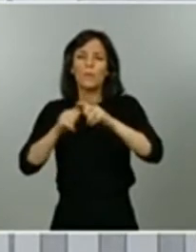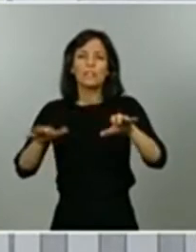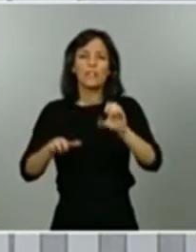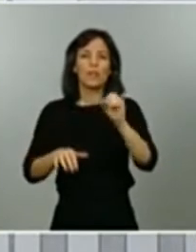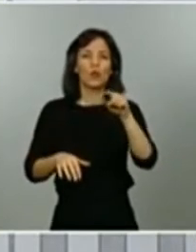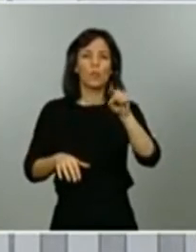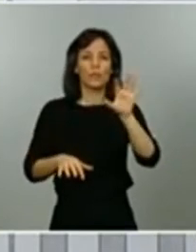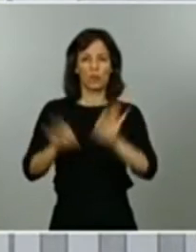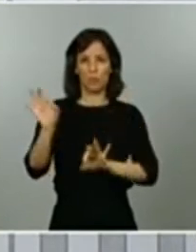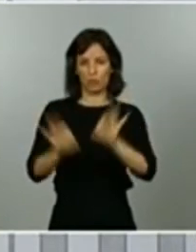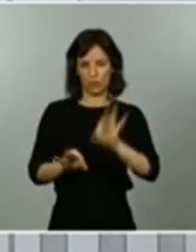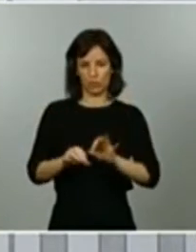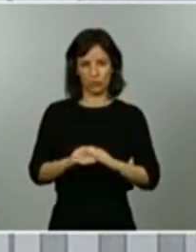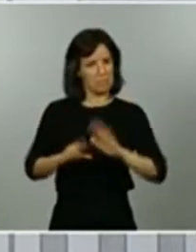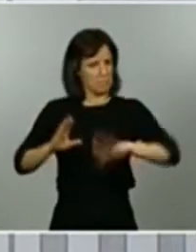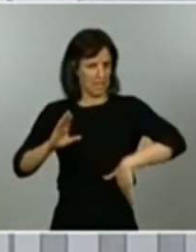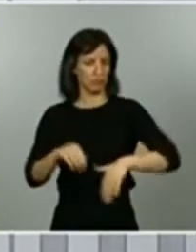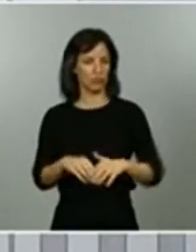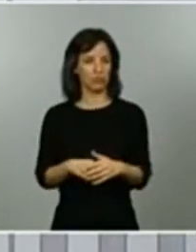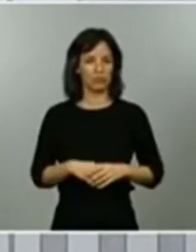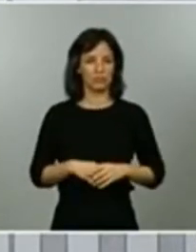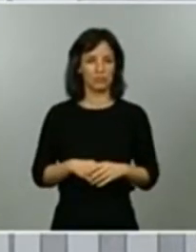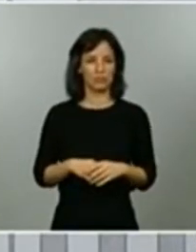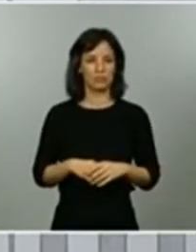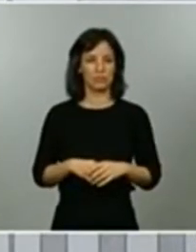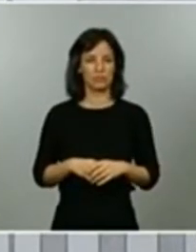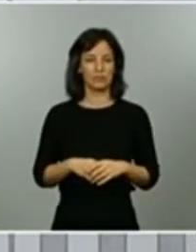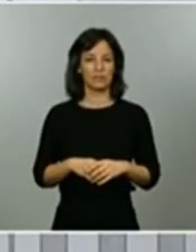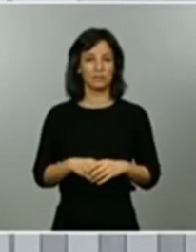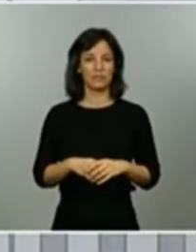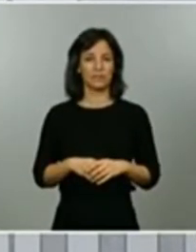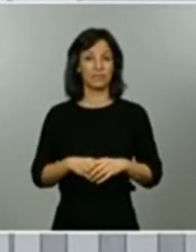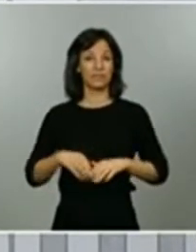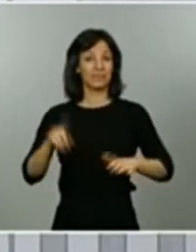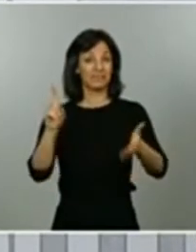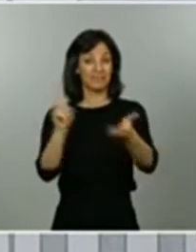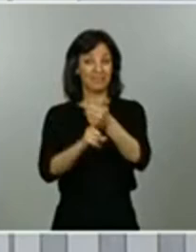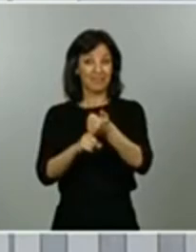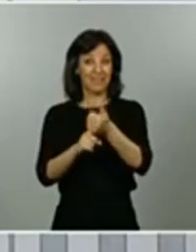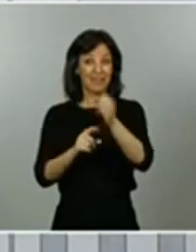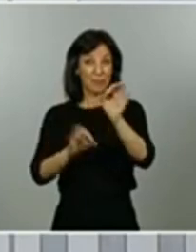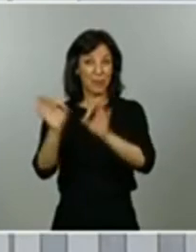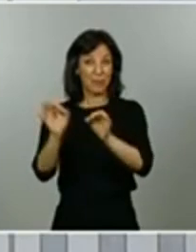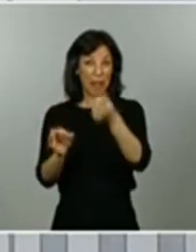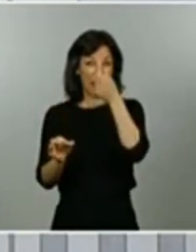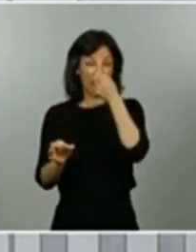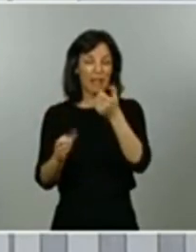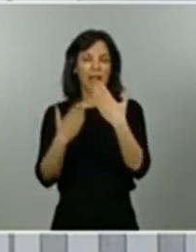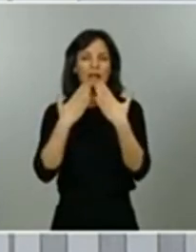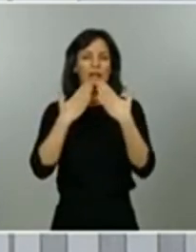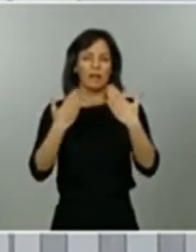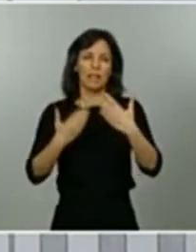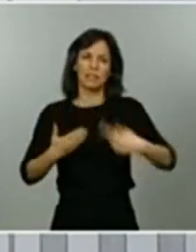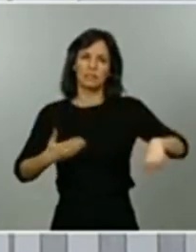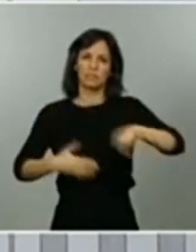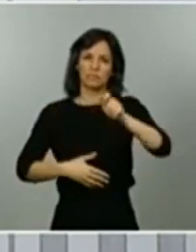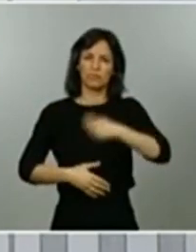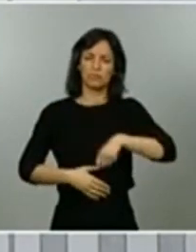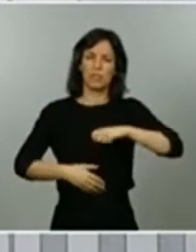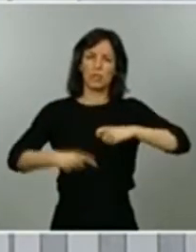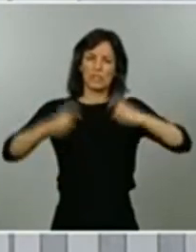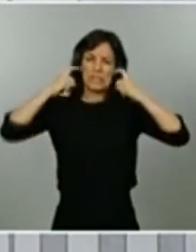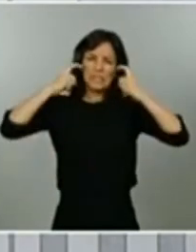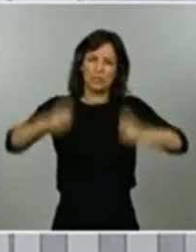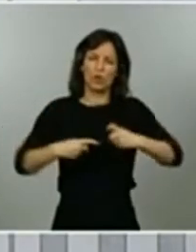Esto ha sido posible gracias al esfuerzo ejemplar de los ciudadanos españoles y también a la dedicación de todo el